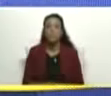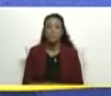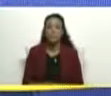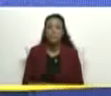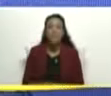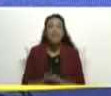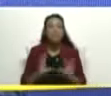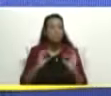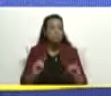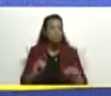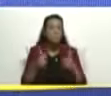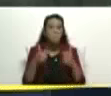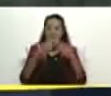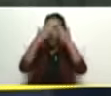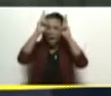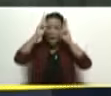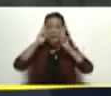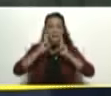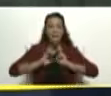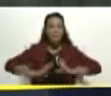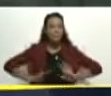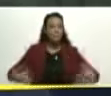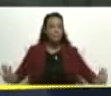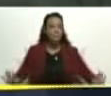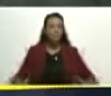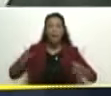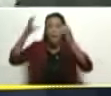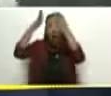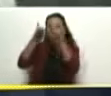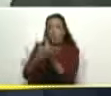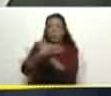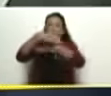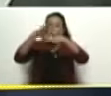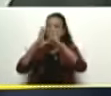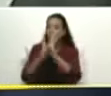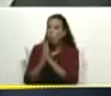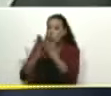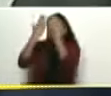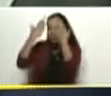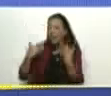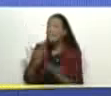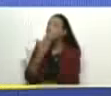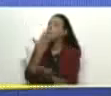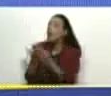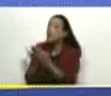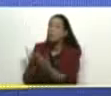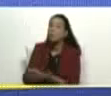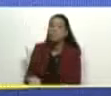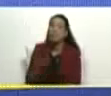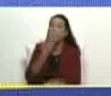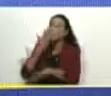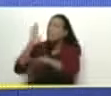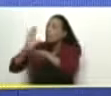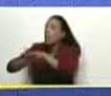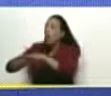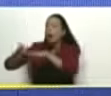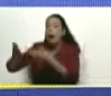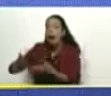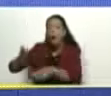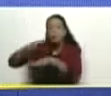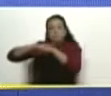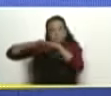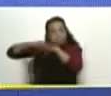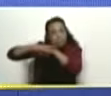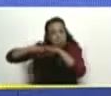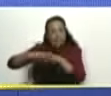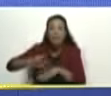cero kilómetros, mira. Hemos pedido perdón por cualquier cosa que hayamos hecho mal en las